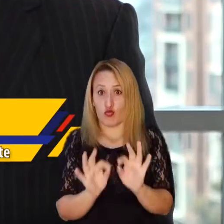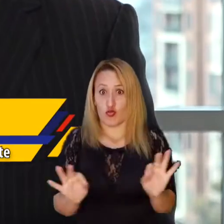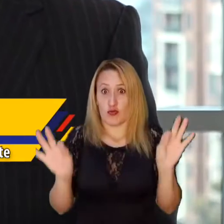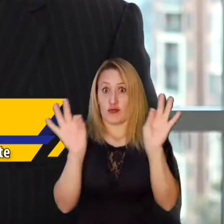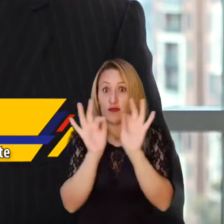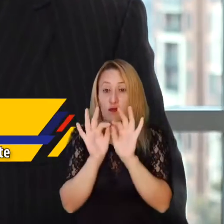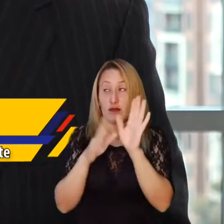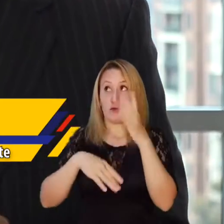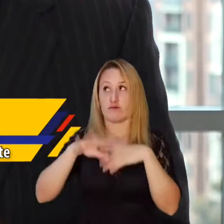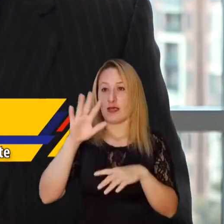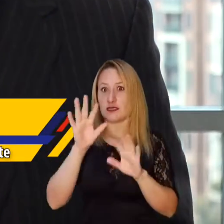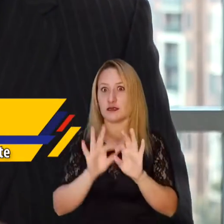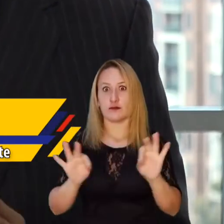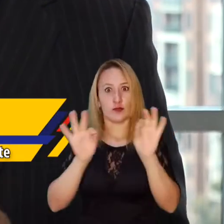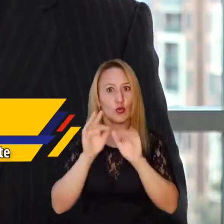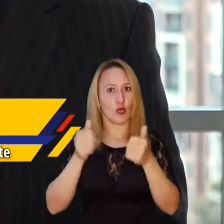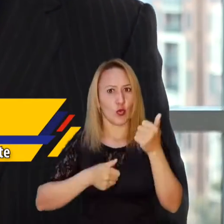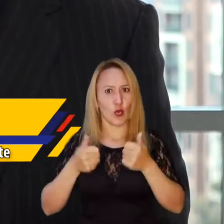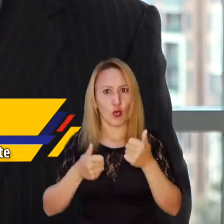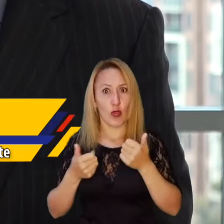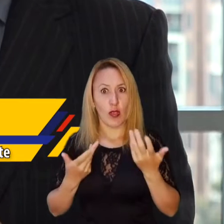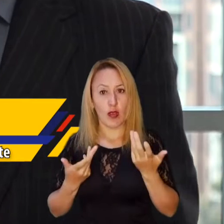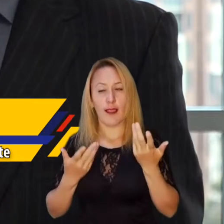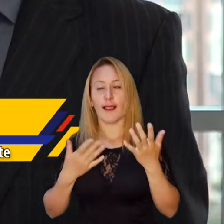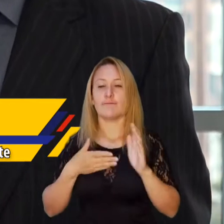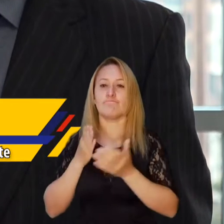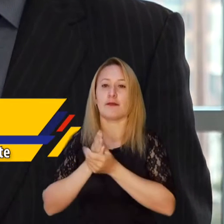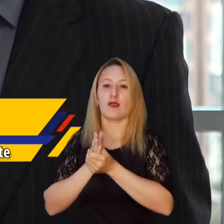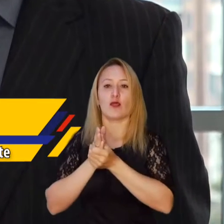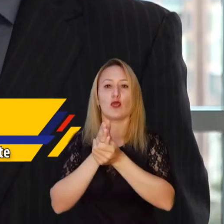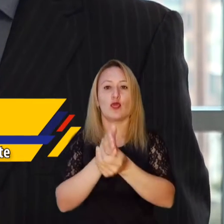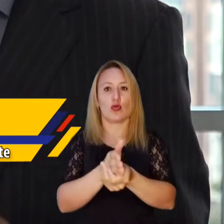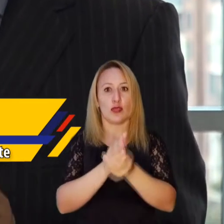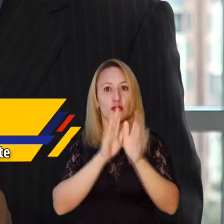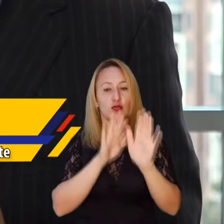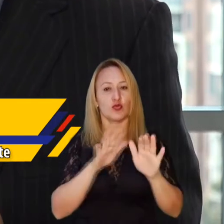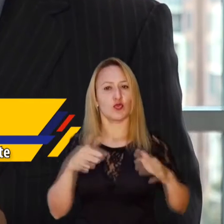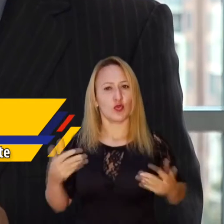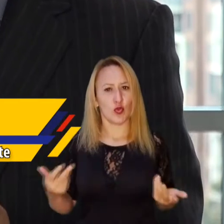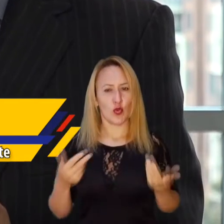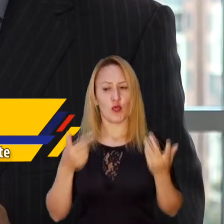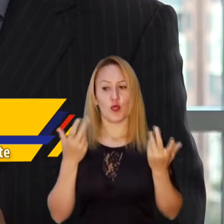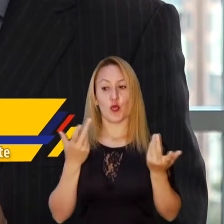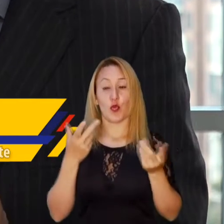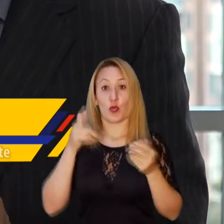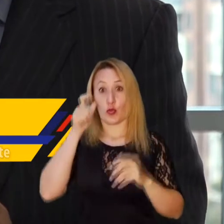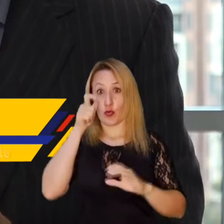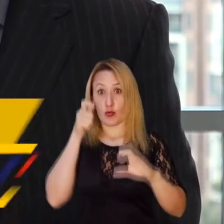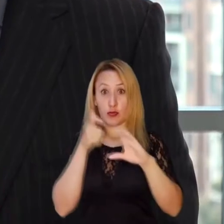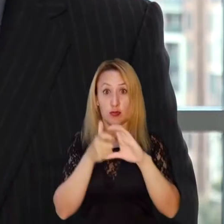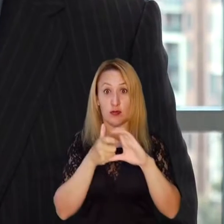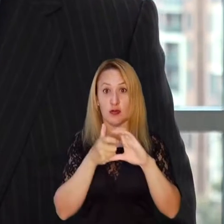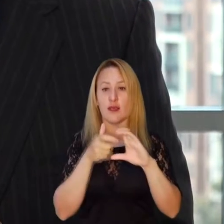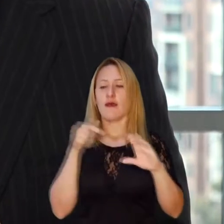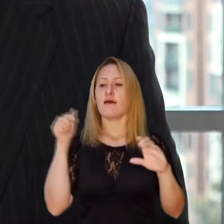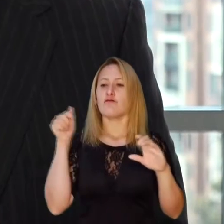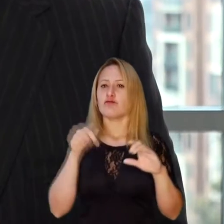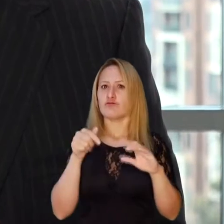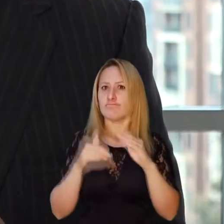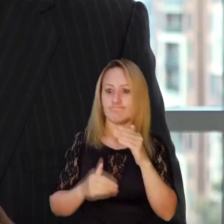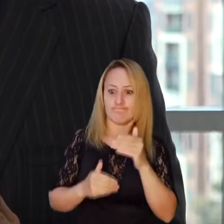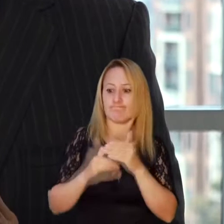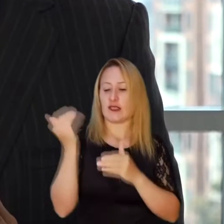importante y quizá la más importante de todas y es determinar la metodología mediante la cual la